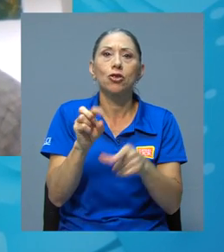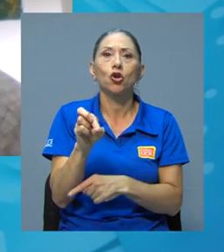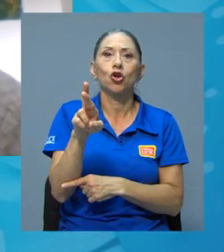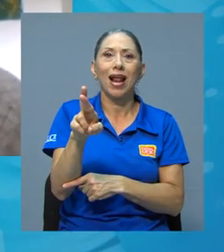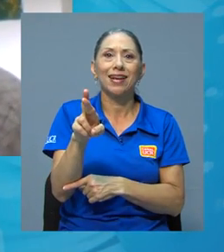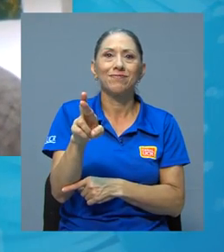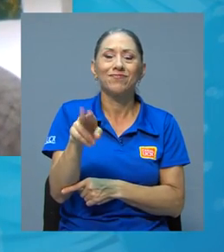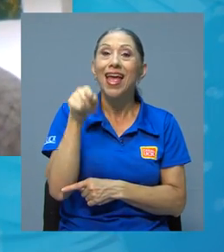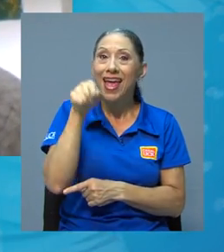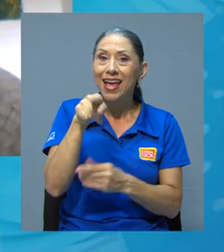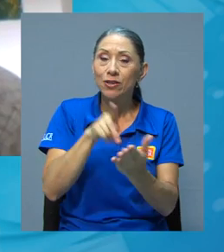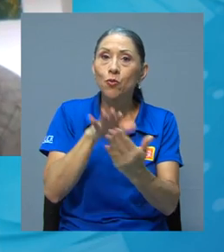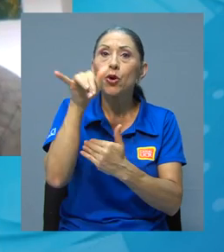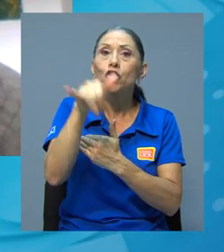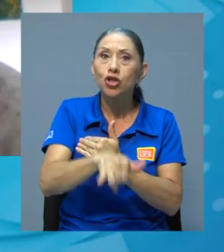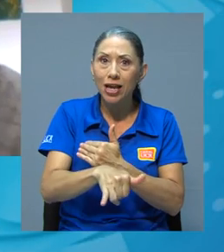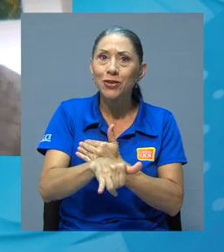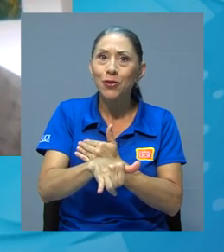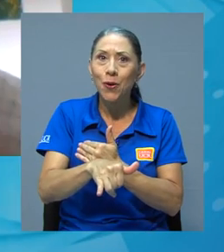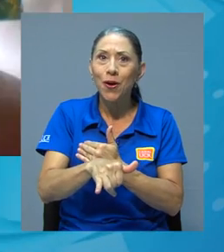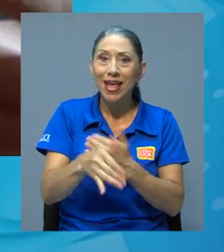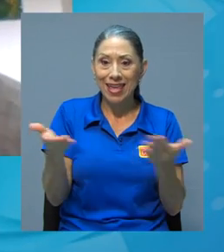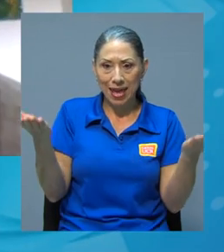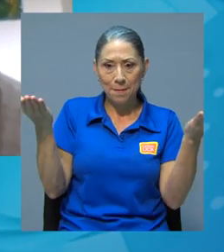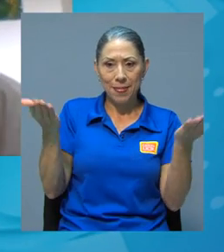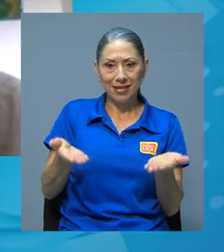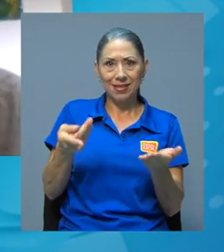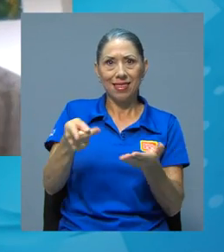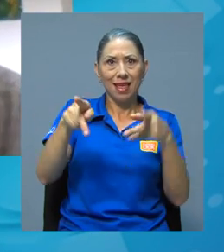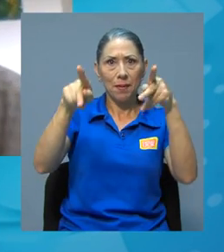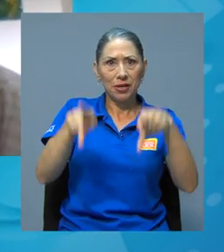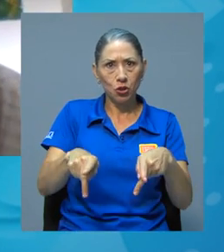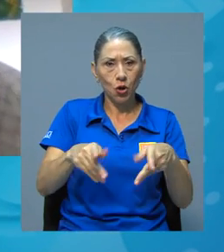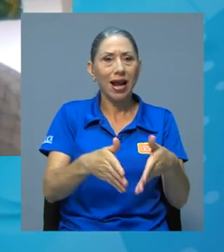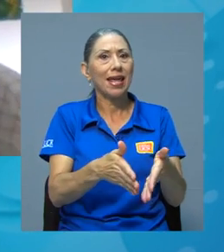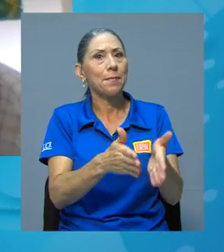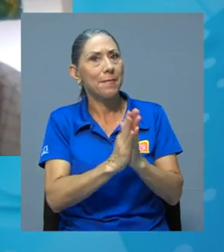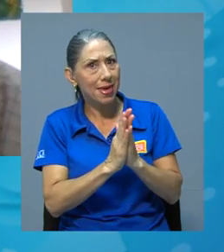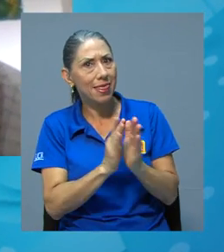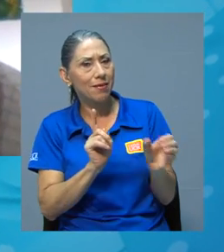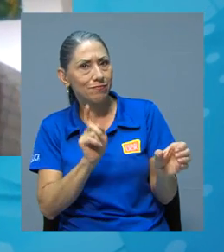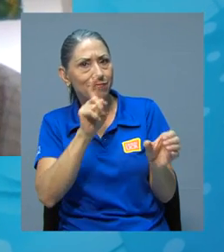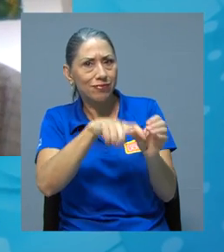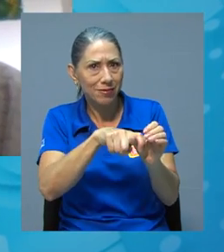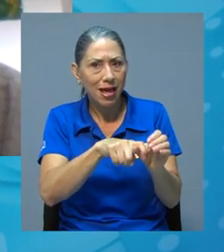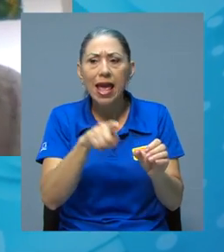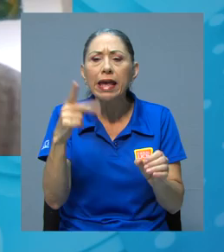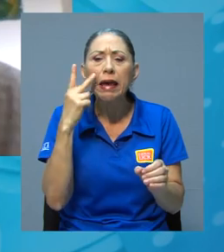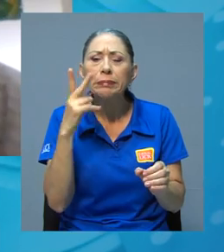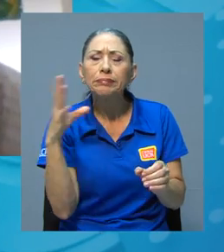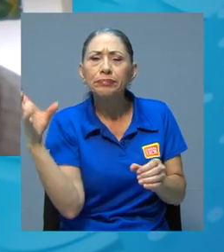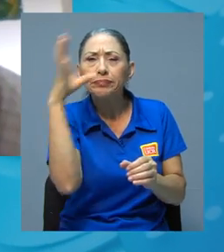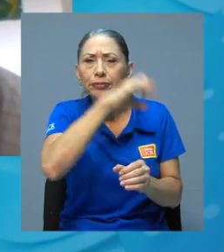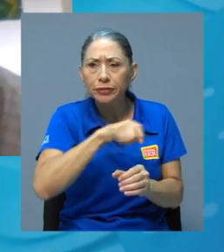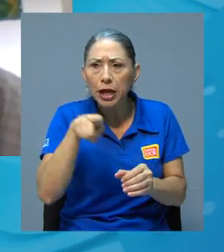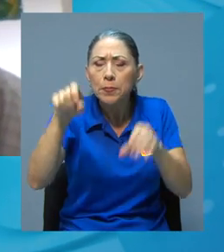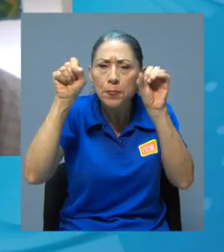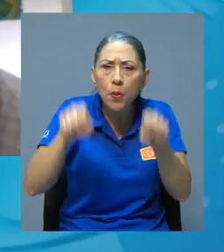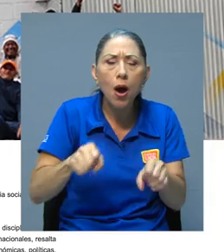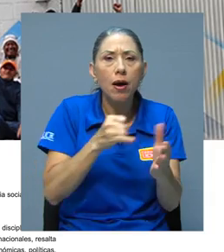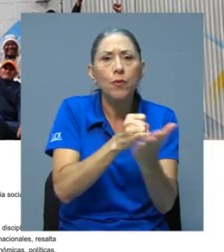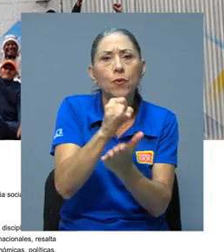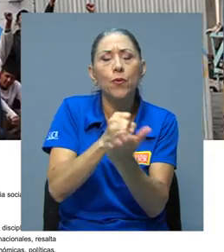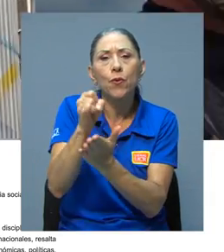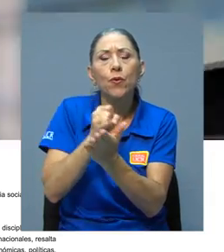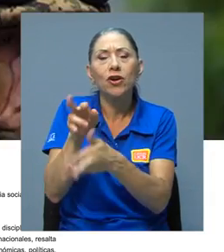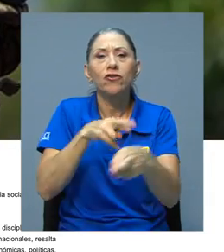proyecto que presente a la persona solicitante y que dé cuenta de su potencial para la investigación regional.